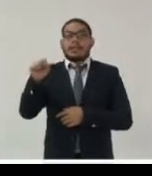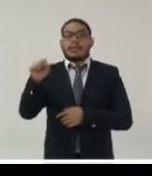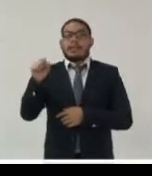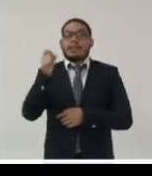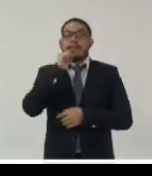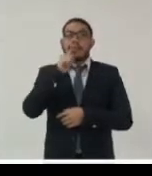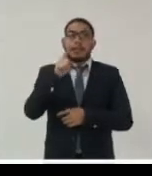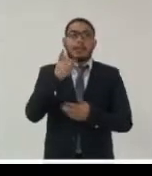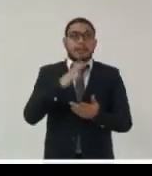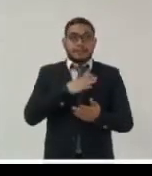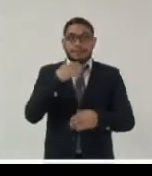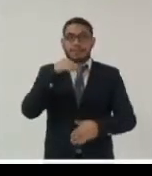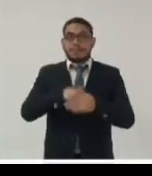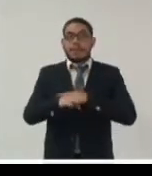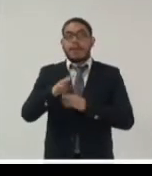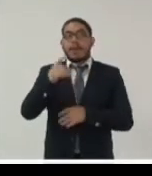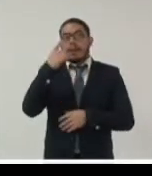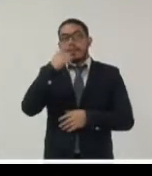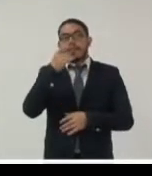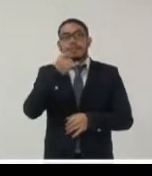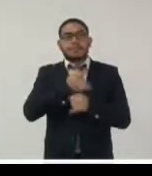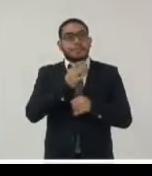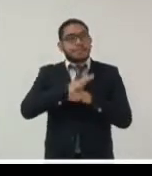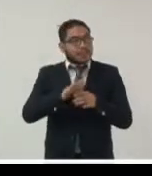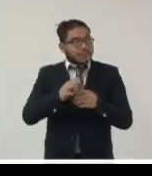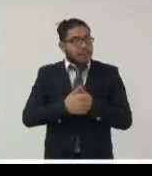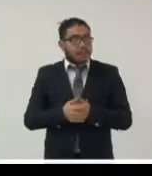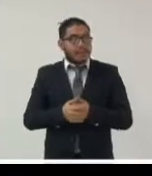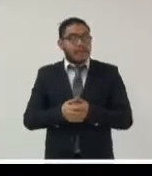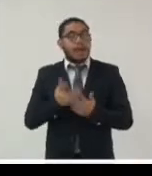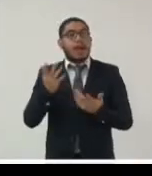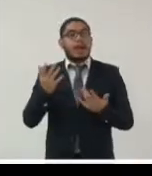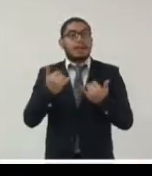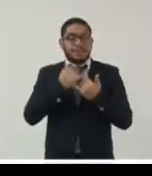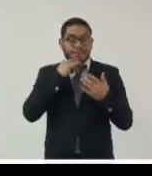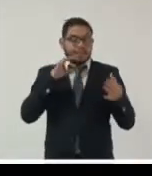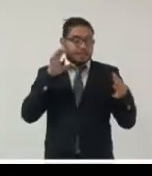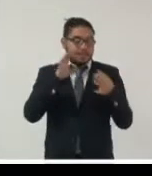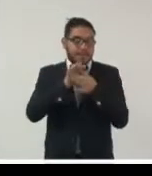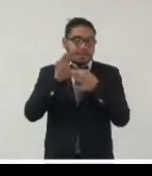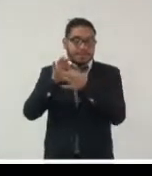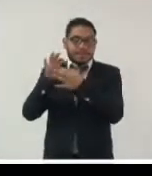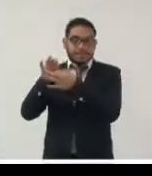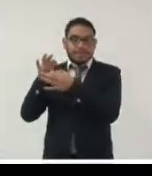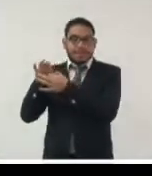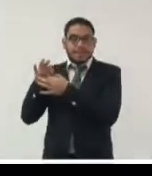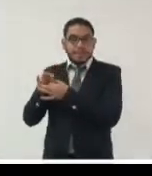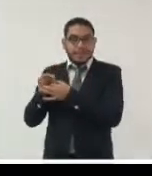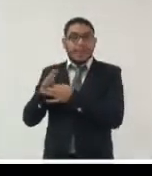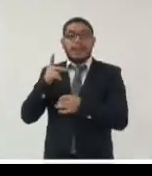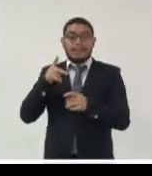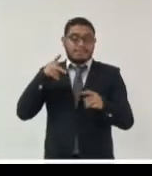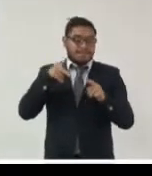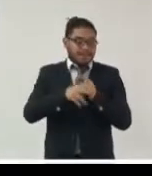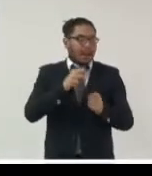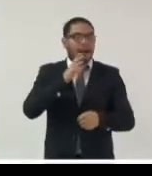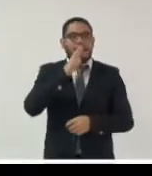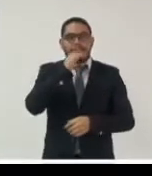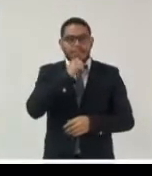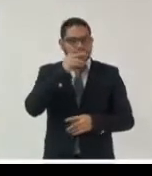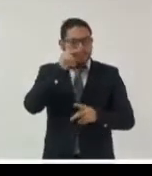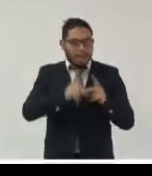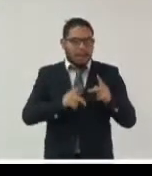de acceso entonces estamos hablando de una cadena de custodia que no puede tener interrupción estos